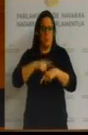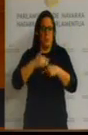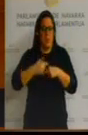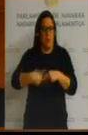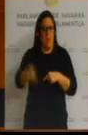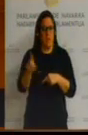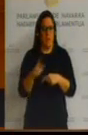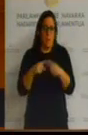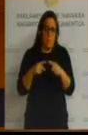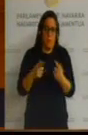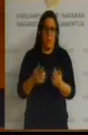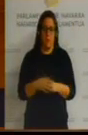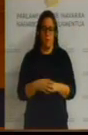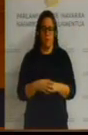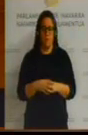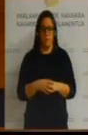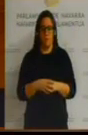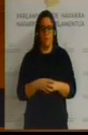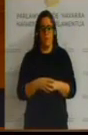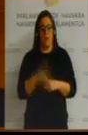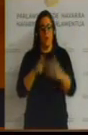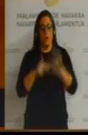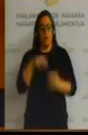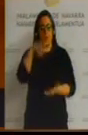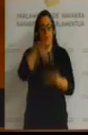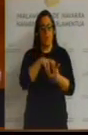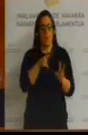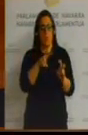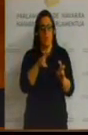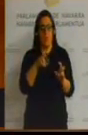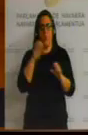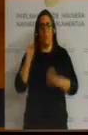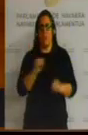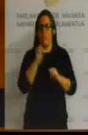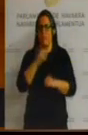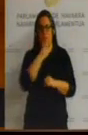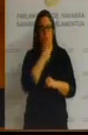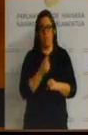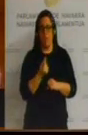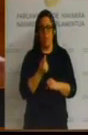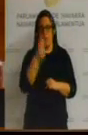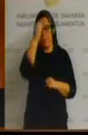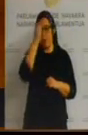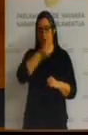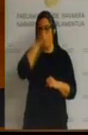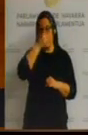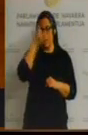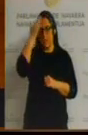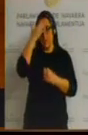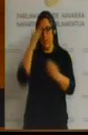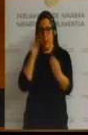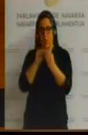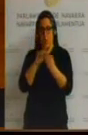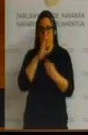Nuestro argumento para la defensa de un nuevo pabellón es muy sencillo y creo que coincidirá con el Partido Socialista de Navarra ya que ellos ya lo habían